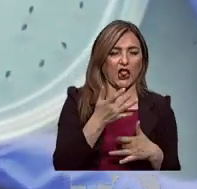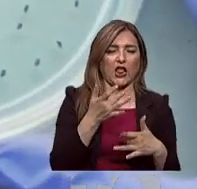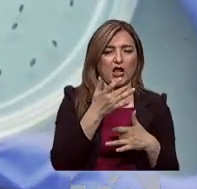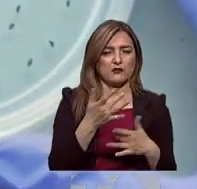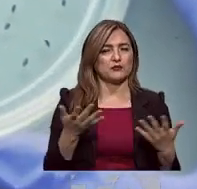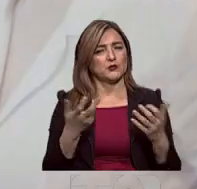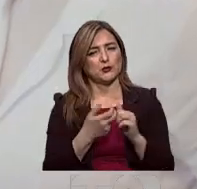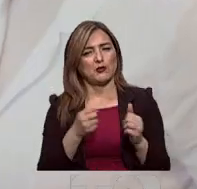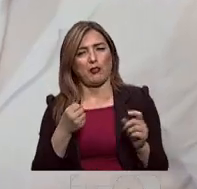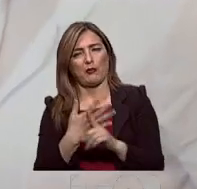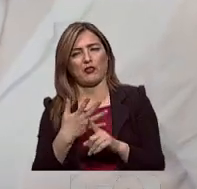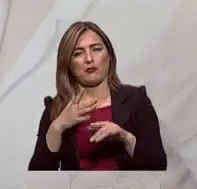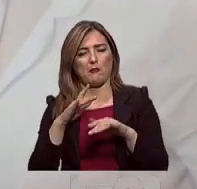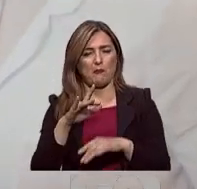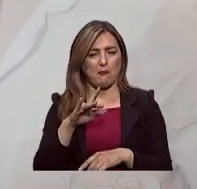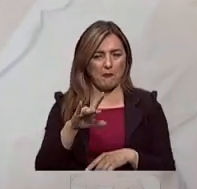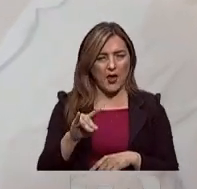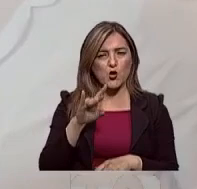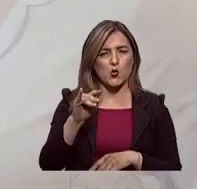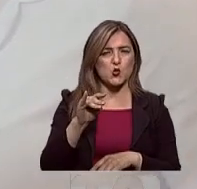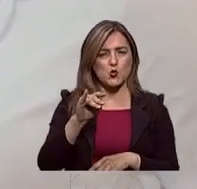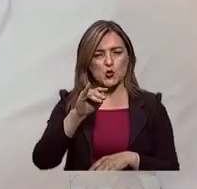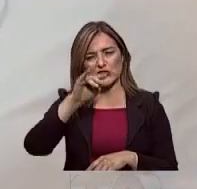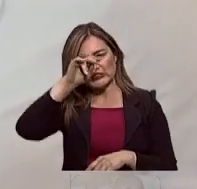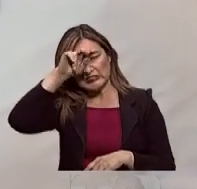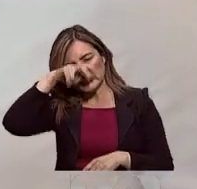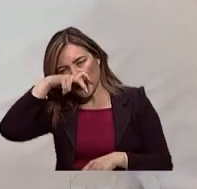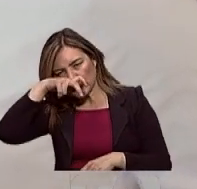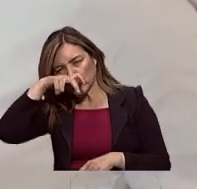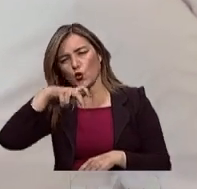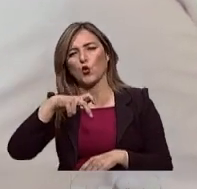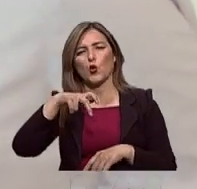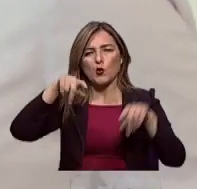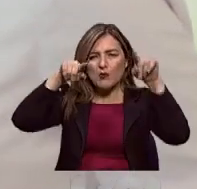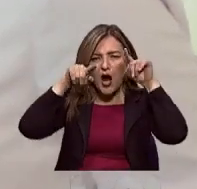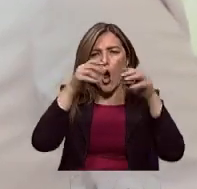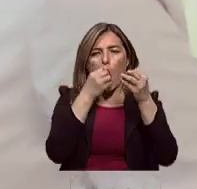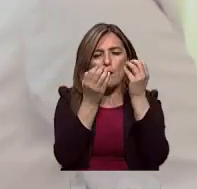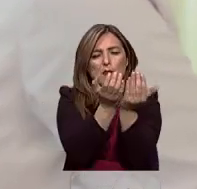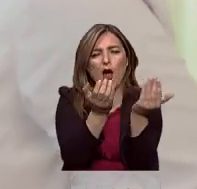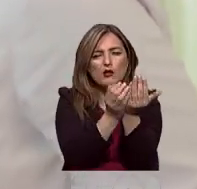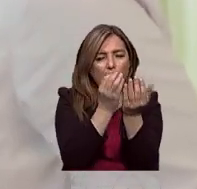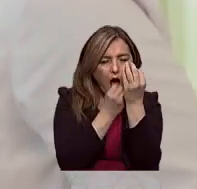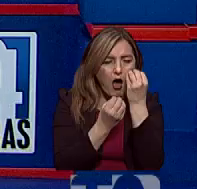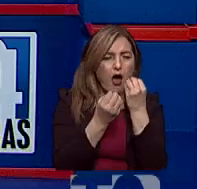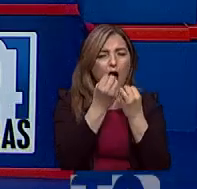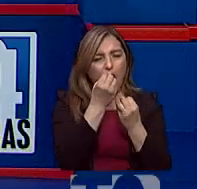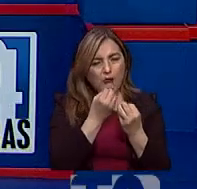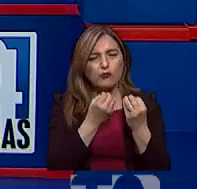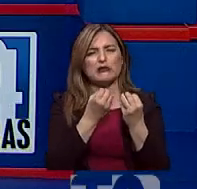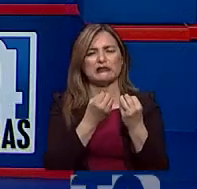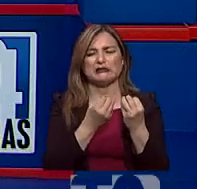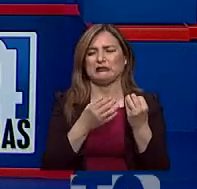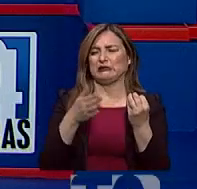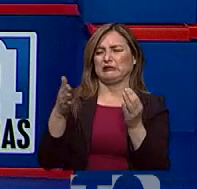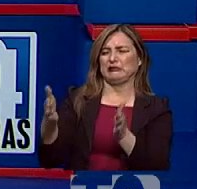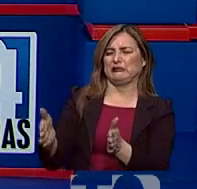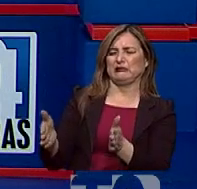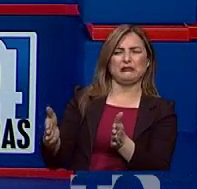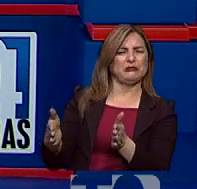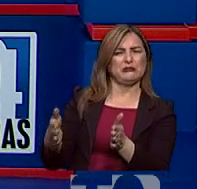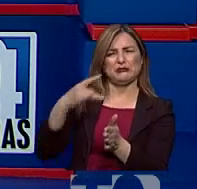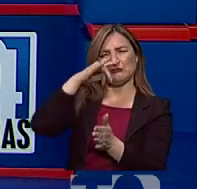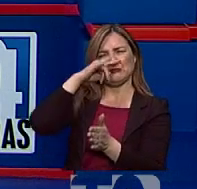lugar donde los perritos, los chanchos, las vacas comen de la basura y esa basura está al lado de una